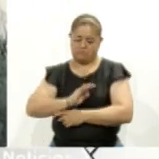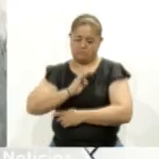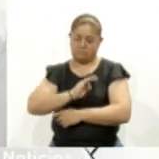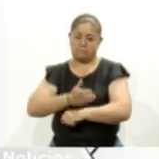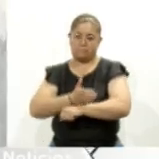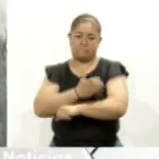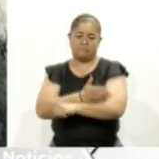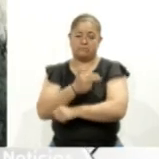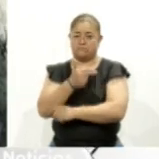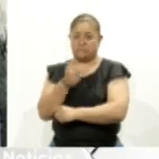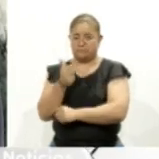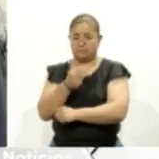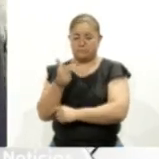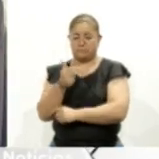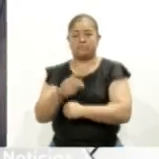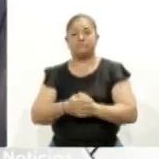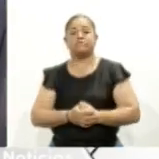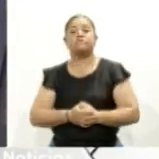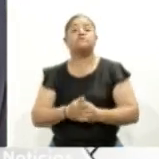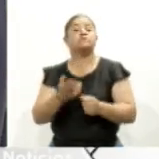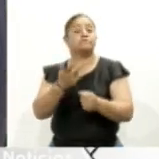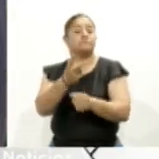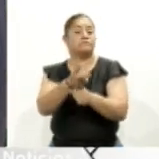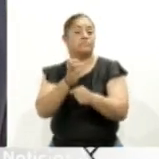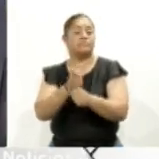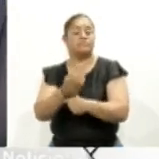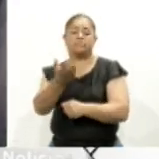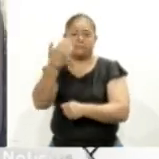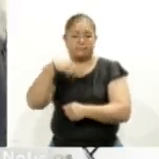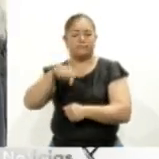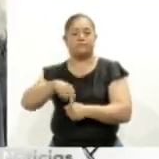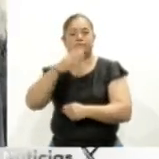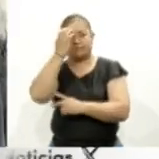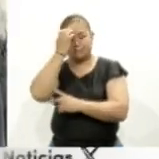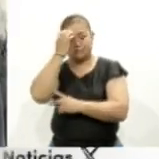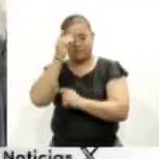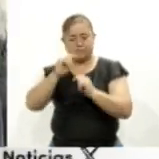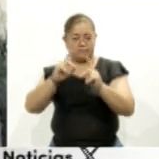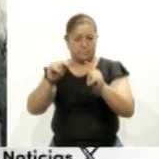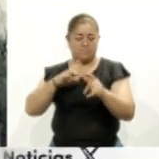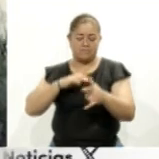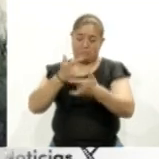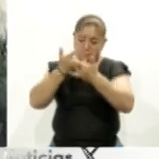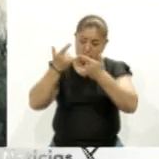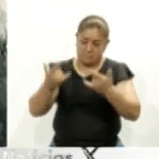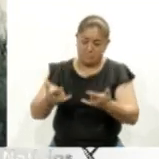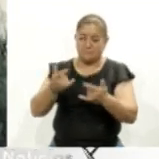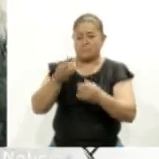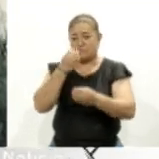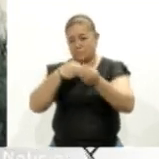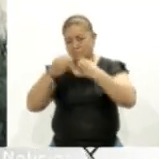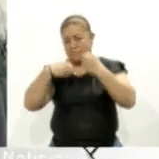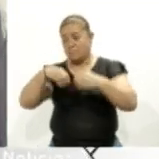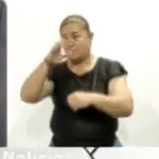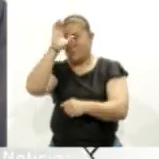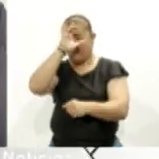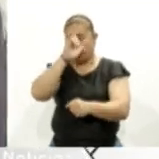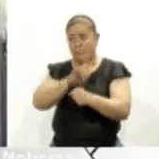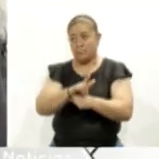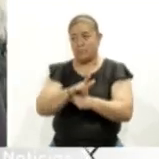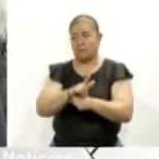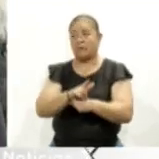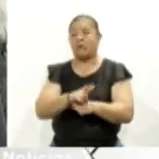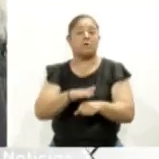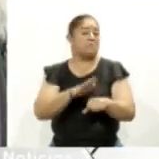hoteleros. Los invitamos a que vengan a conocer Tlaxcala. Tiene historia, gastronomía, cultura. Y